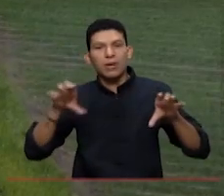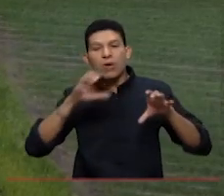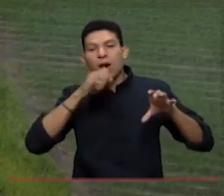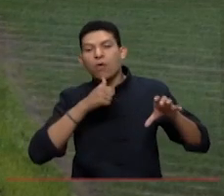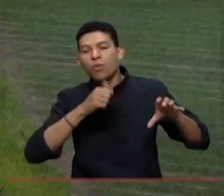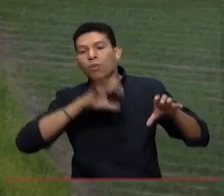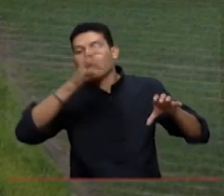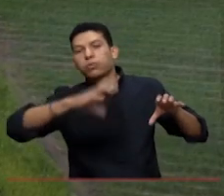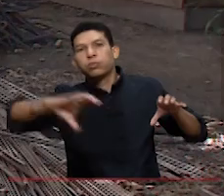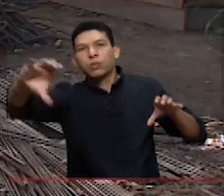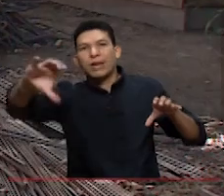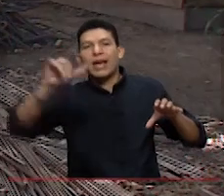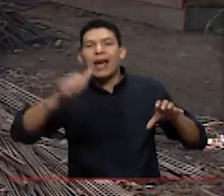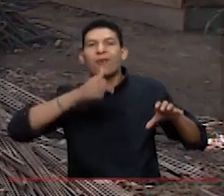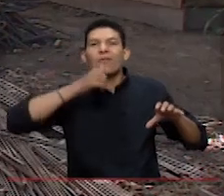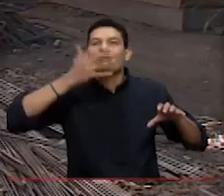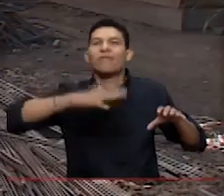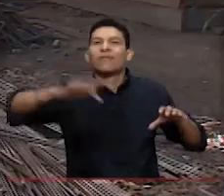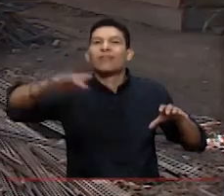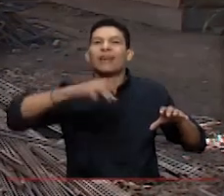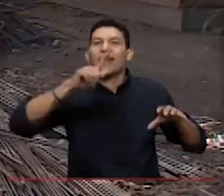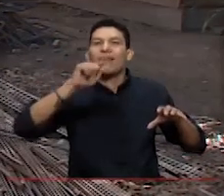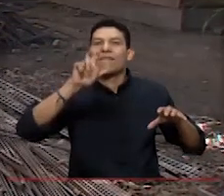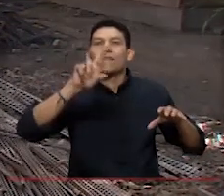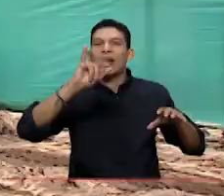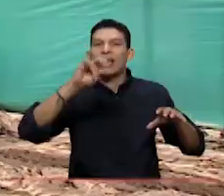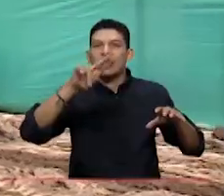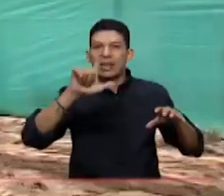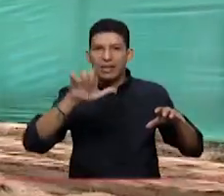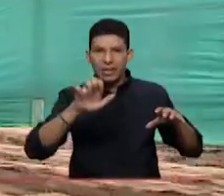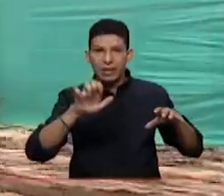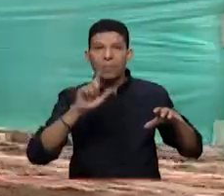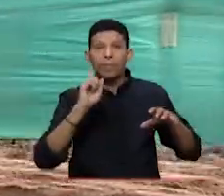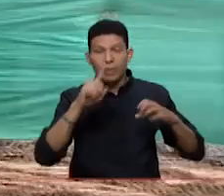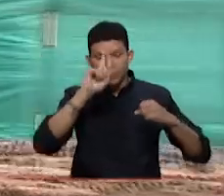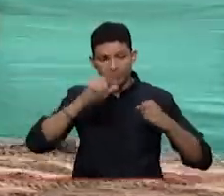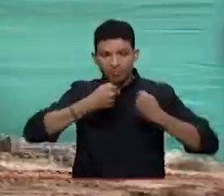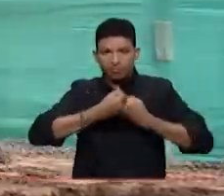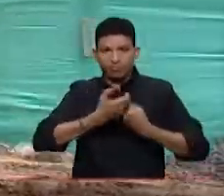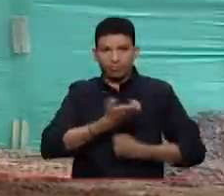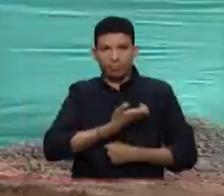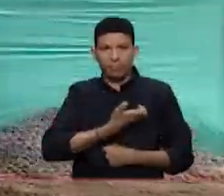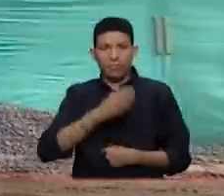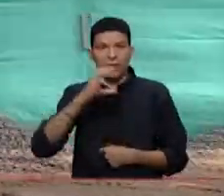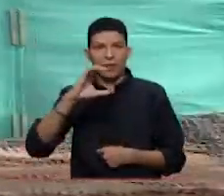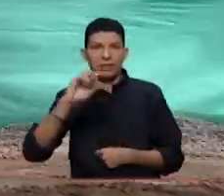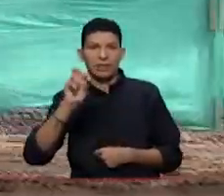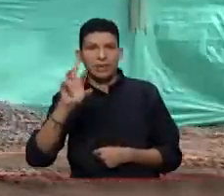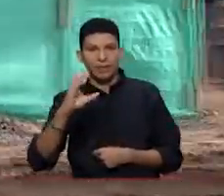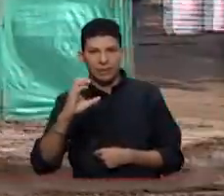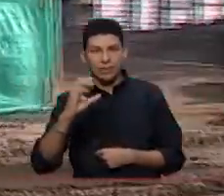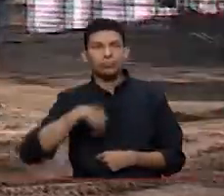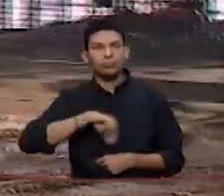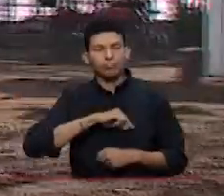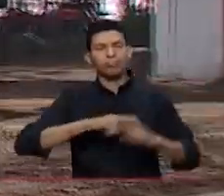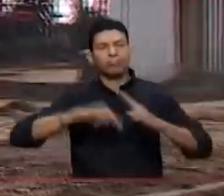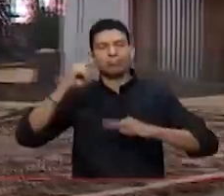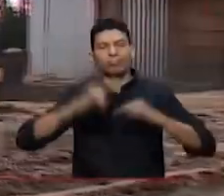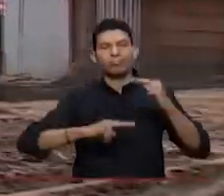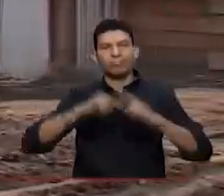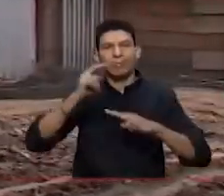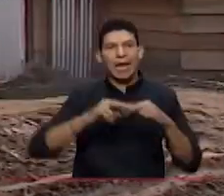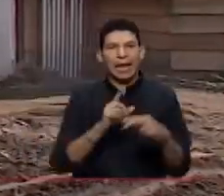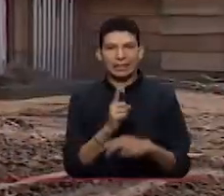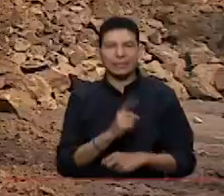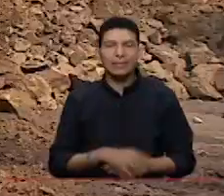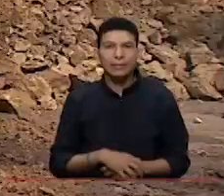Fraile. Este proyecto gestionado por la CBC en coordinación con el municipio tiene como componente principal la construcción de la Petar. Sin